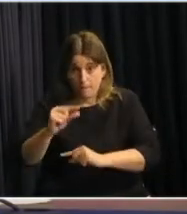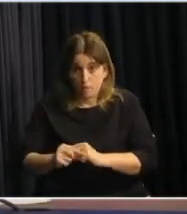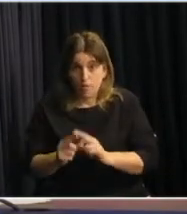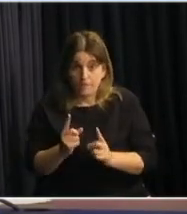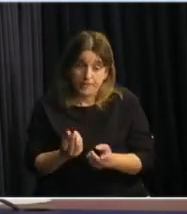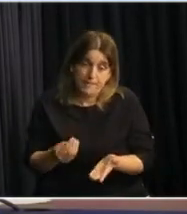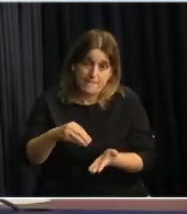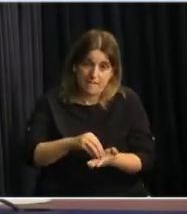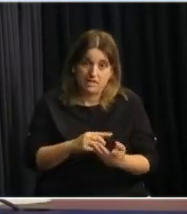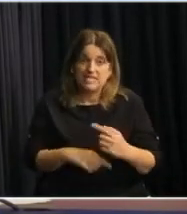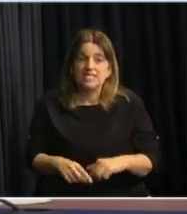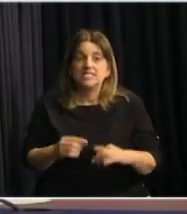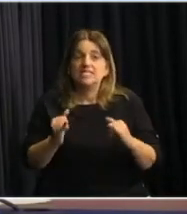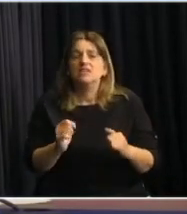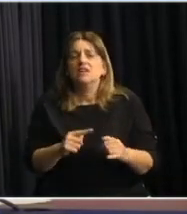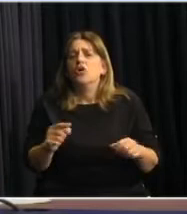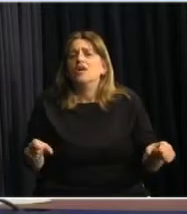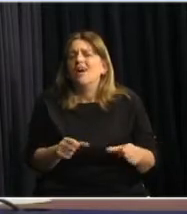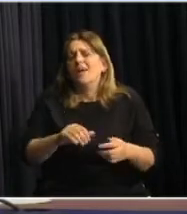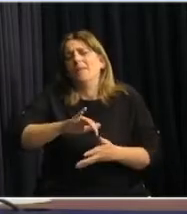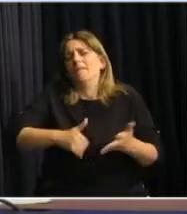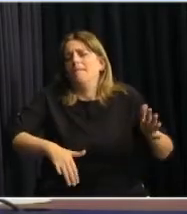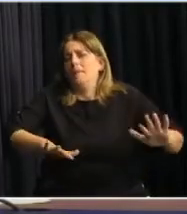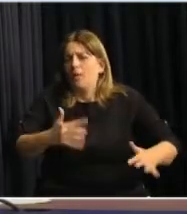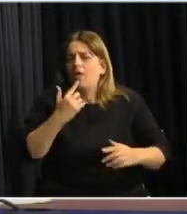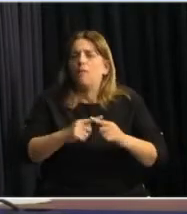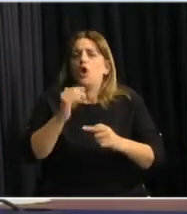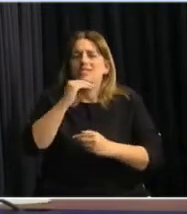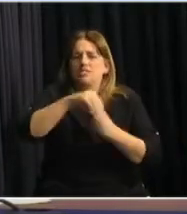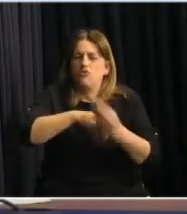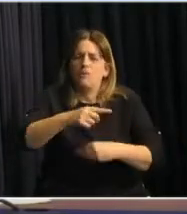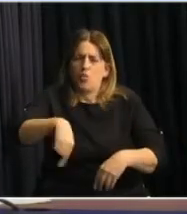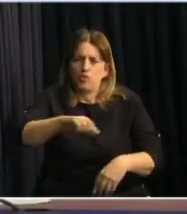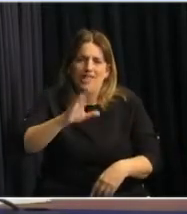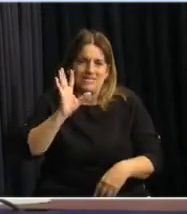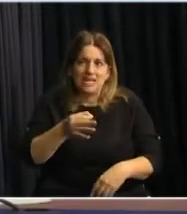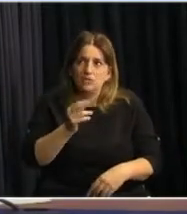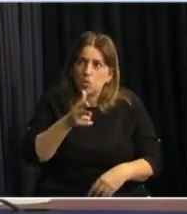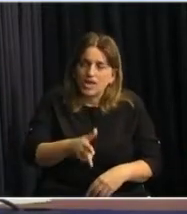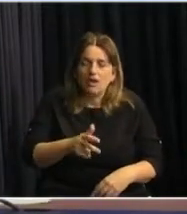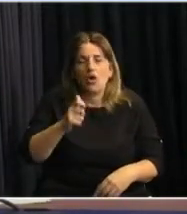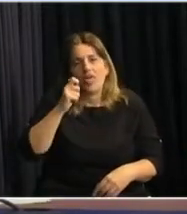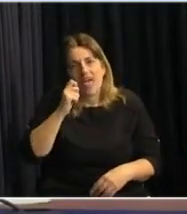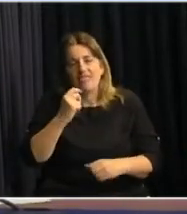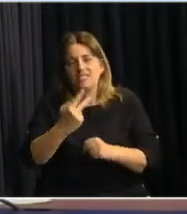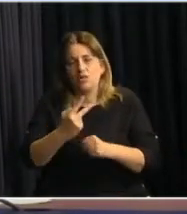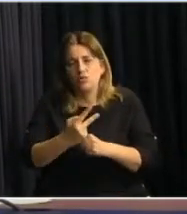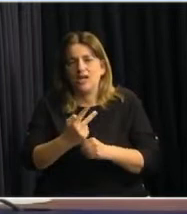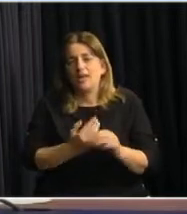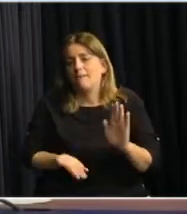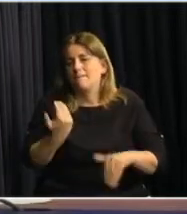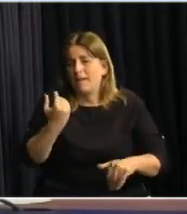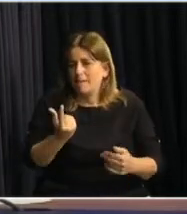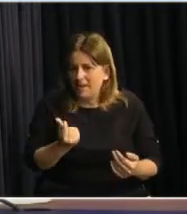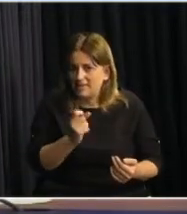incremental, y esto es usando promedios por asignación familiar, ustedes saben bien que si los hijos están en edad secundaria es un monto mayor